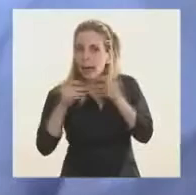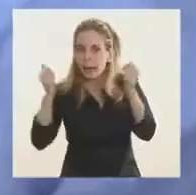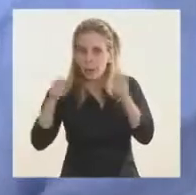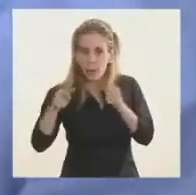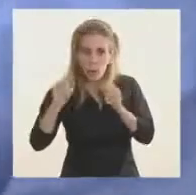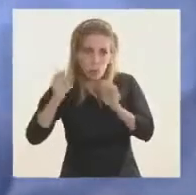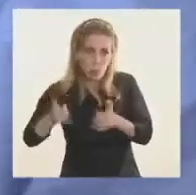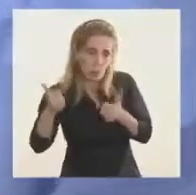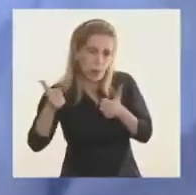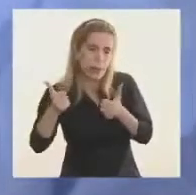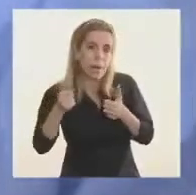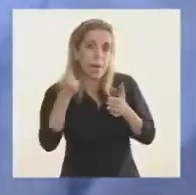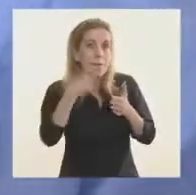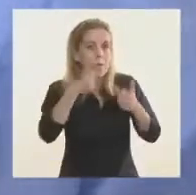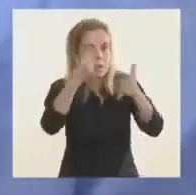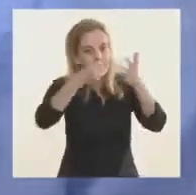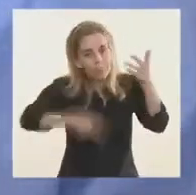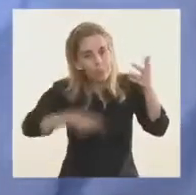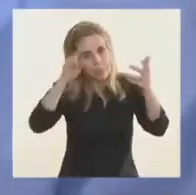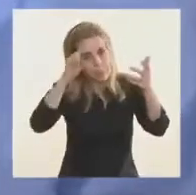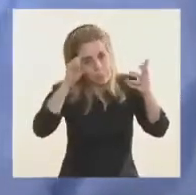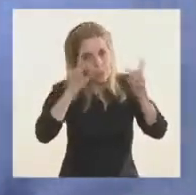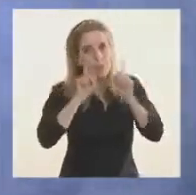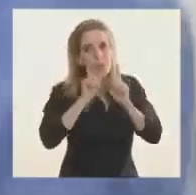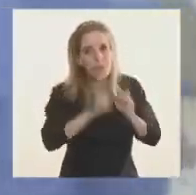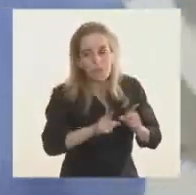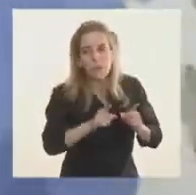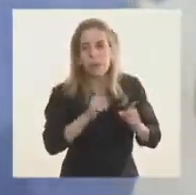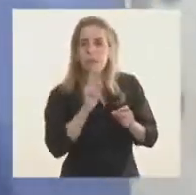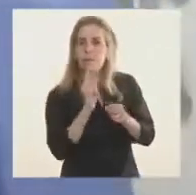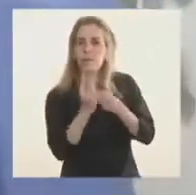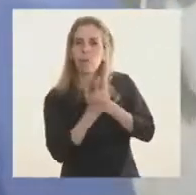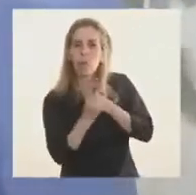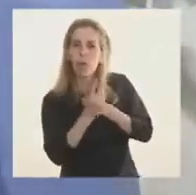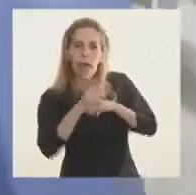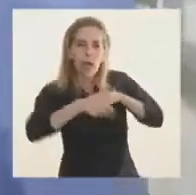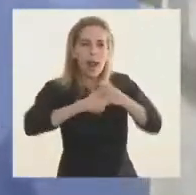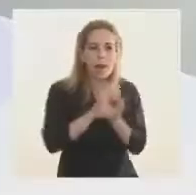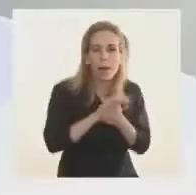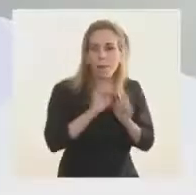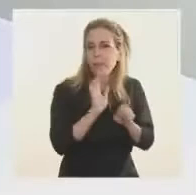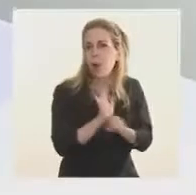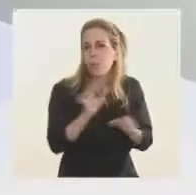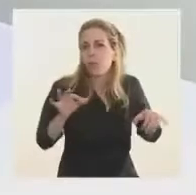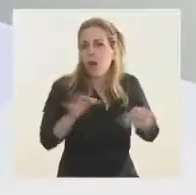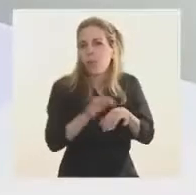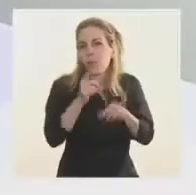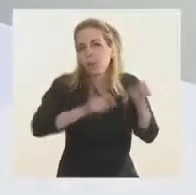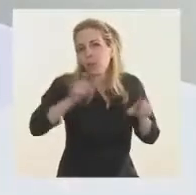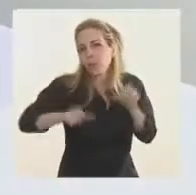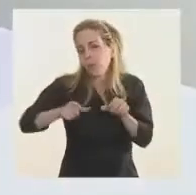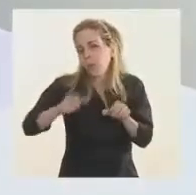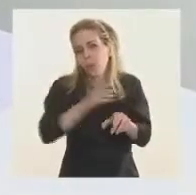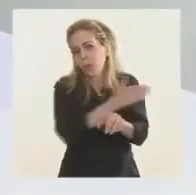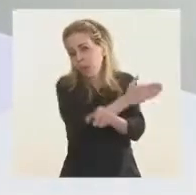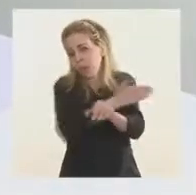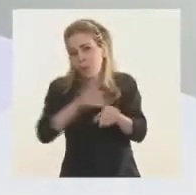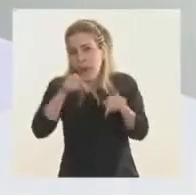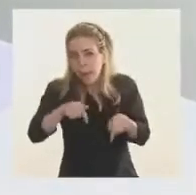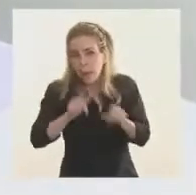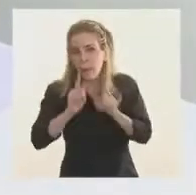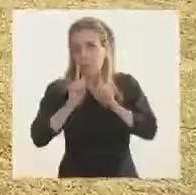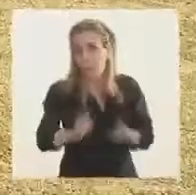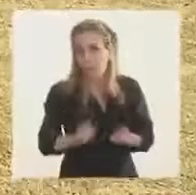pero en eso es donde tenemos que seguir marcando el compromiso que todos los santafesinos han tenido hasta aquí, y uno quiere